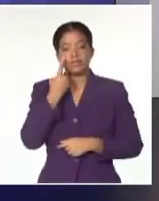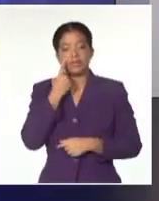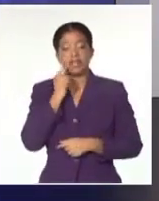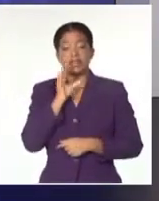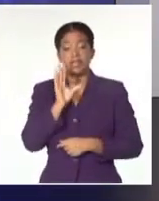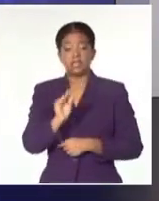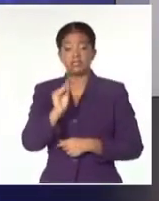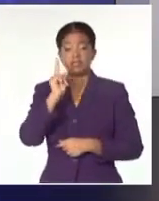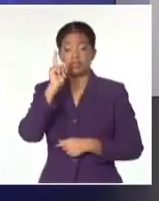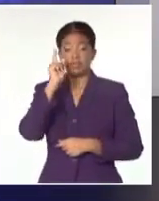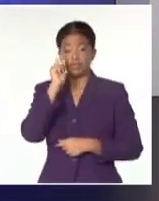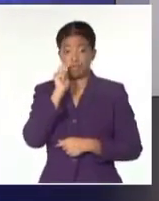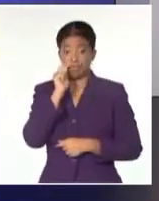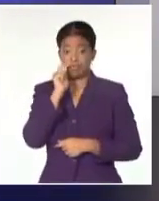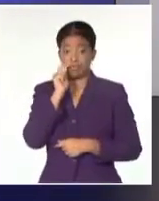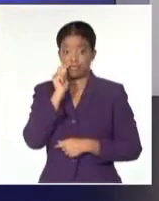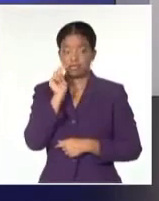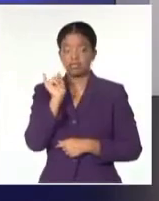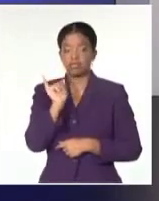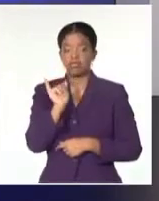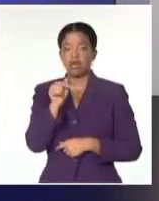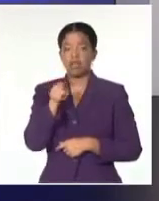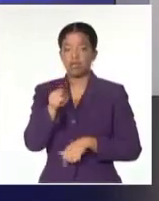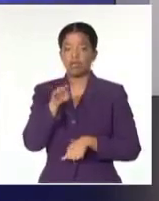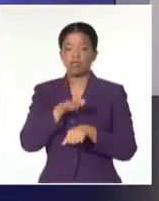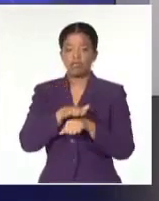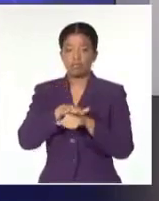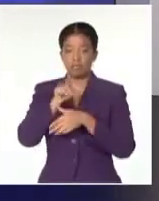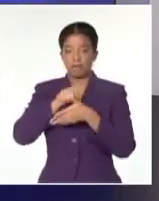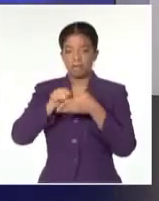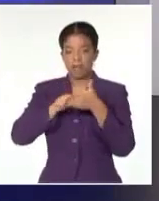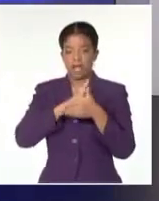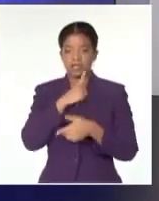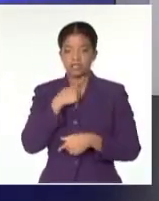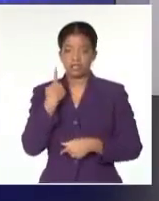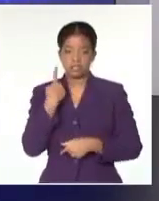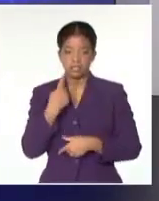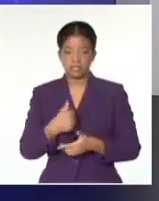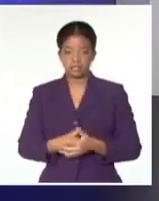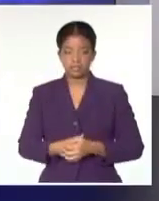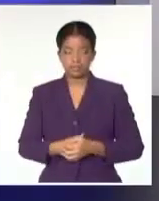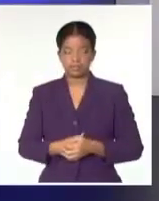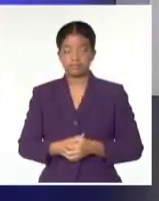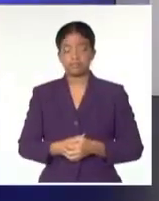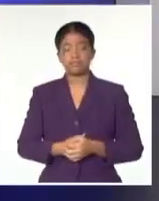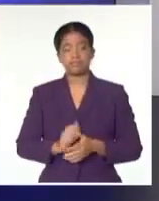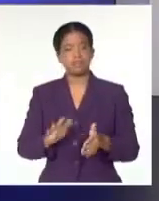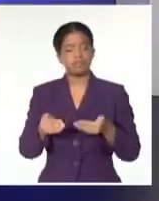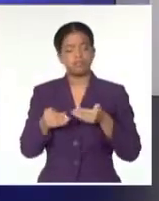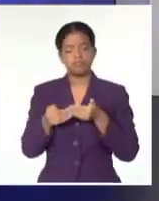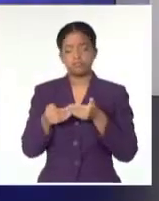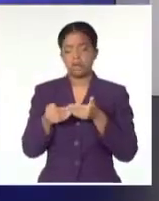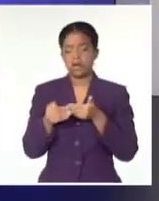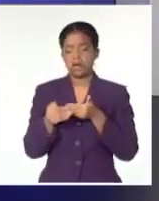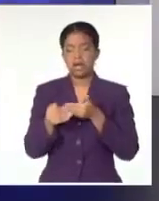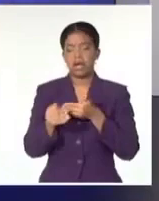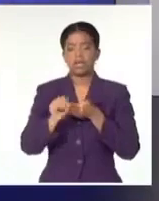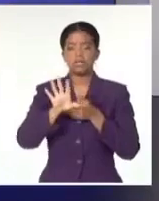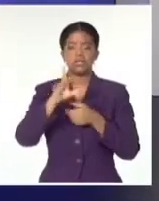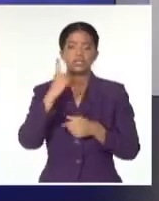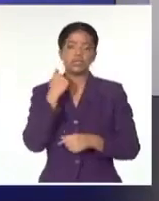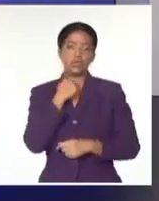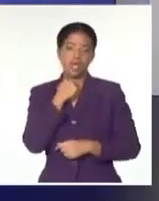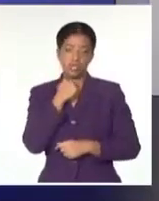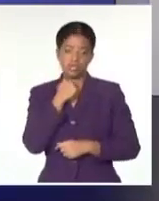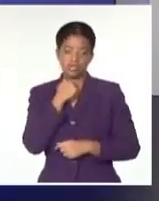Fernández Magriñá, como uno de los vinculados al plan de asesinato. Pero pasaron cinco años. Cinco años después, tras el